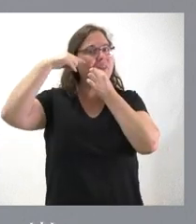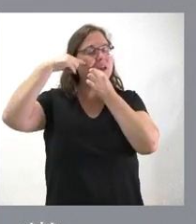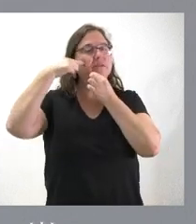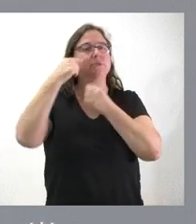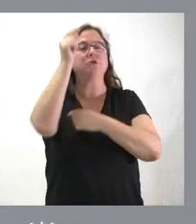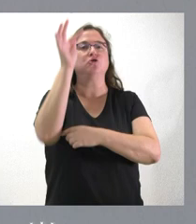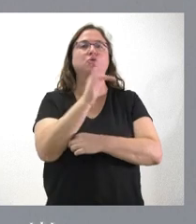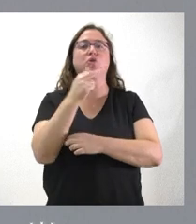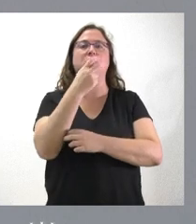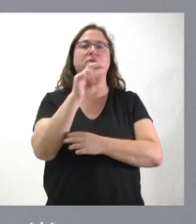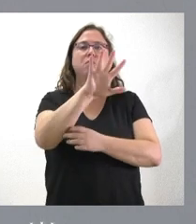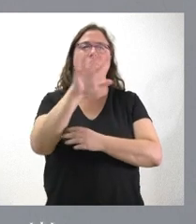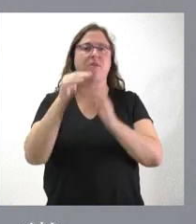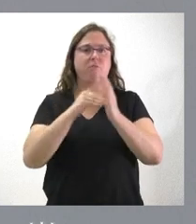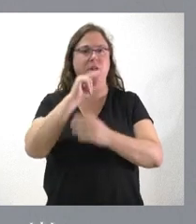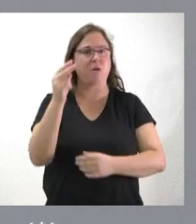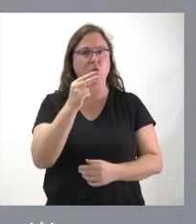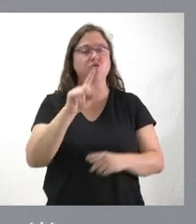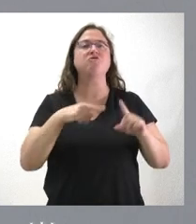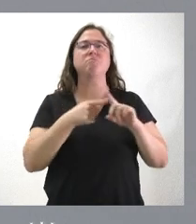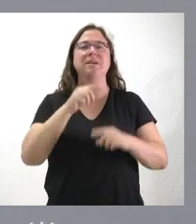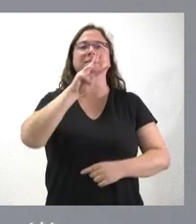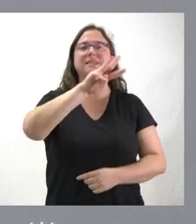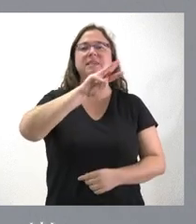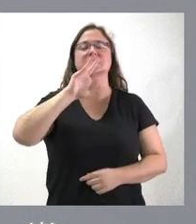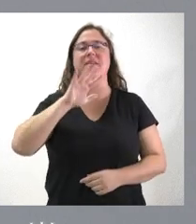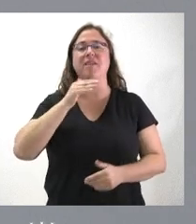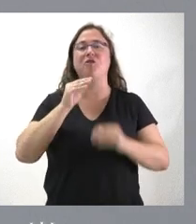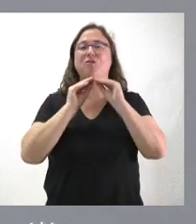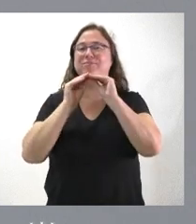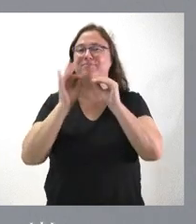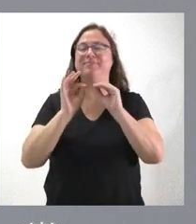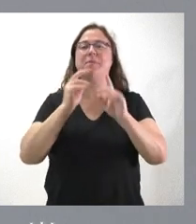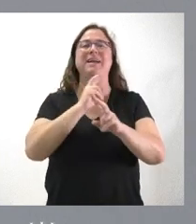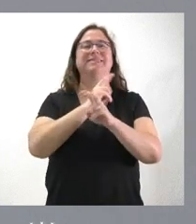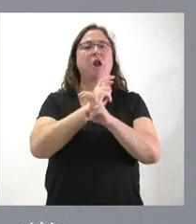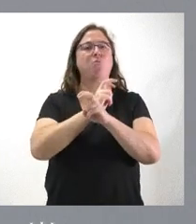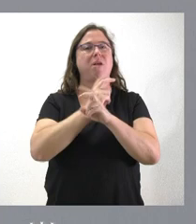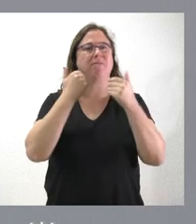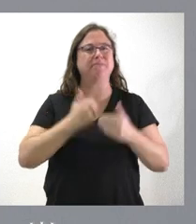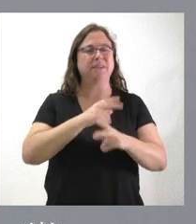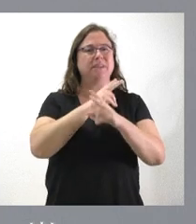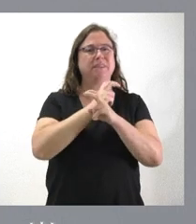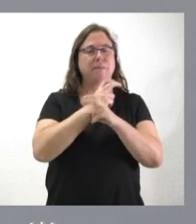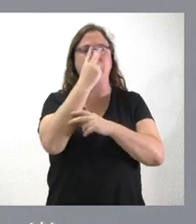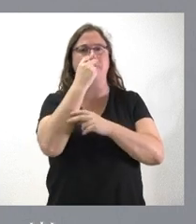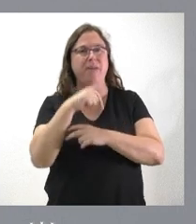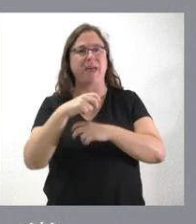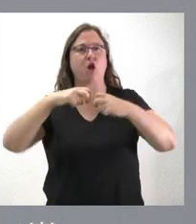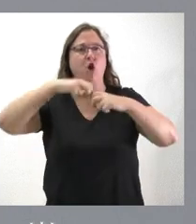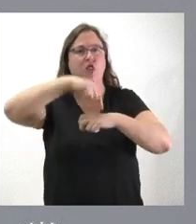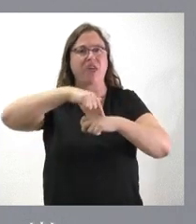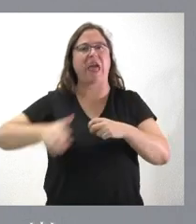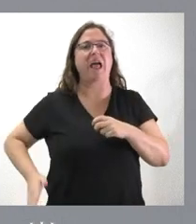255.000 euros, y 35 procesos son de traumatología, que incluye traumatología en el pie, la rodilla,